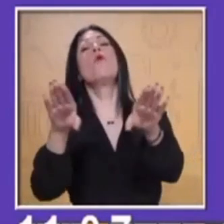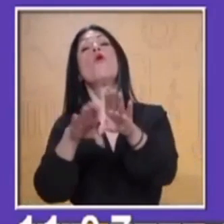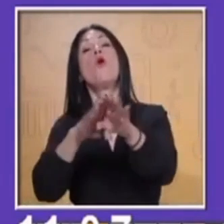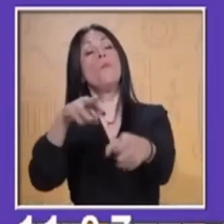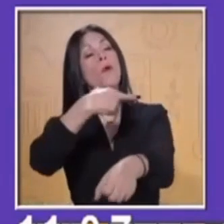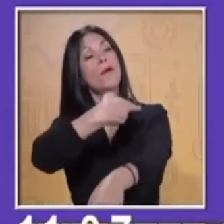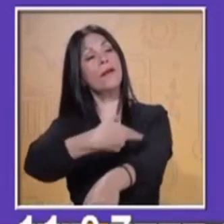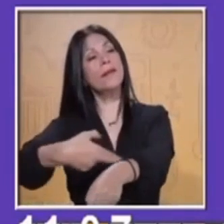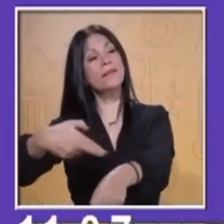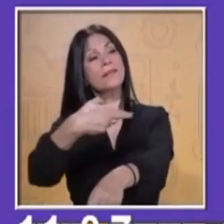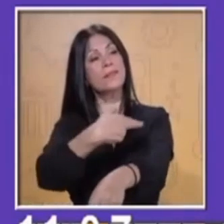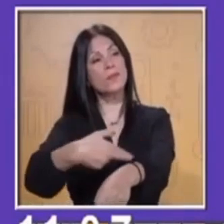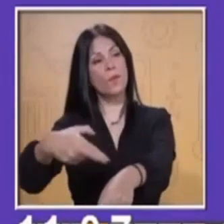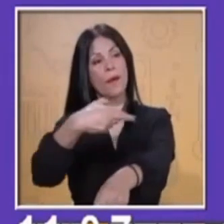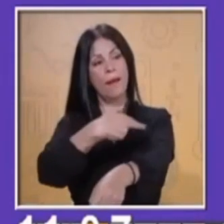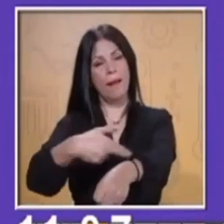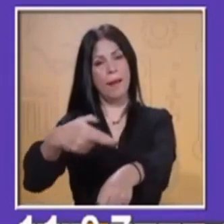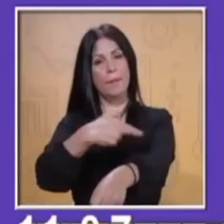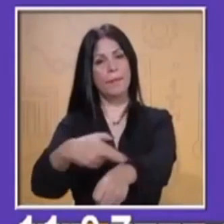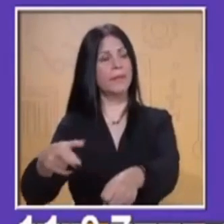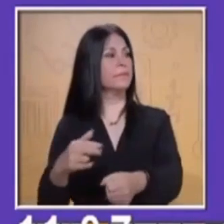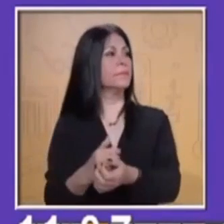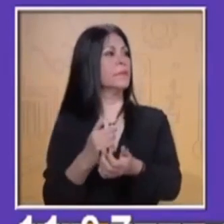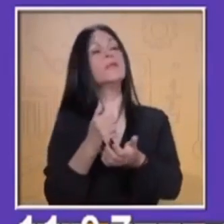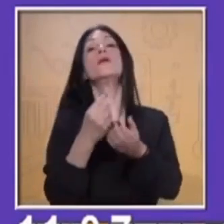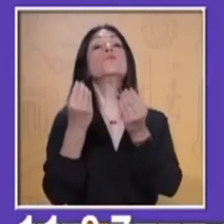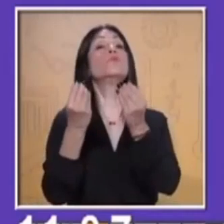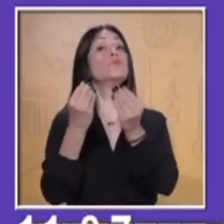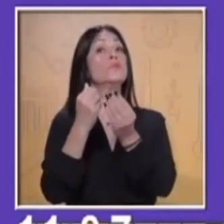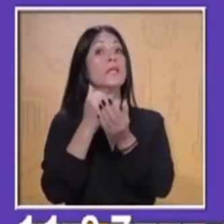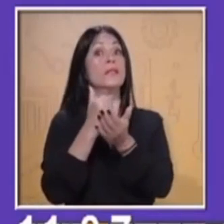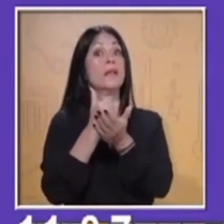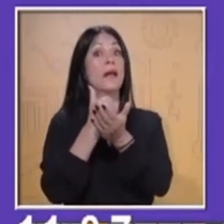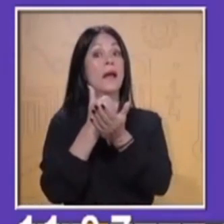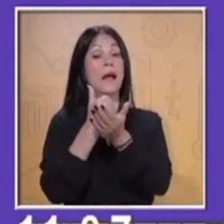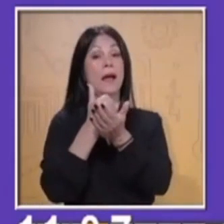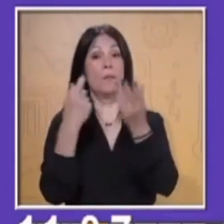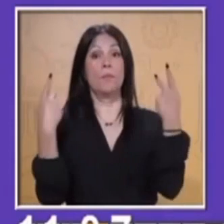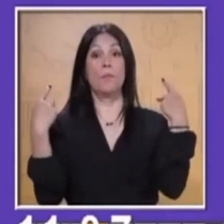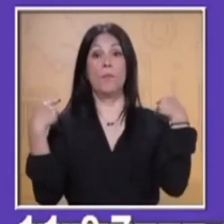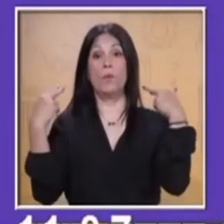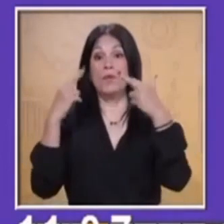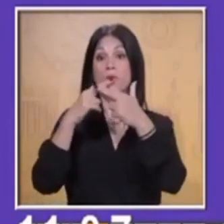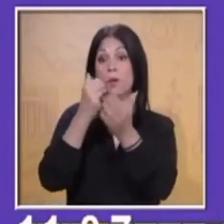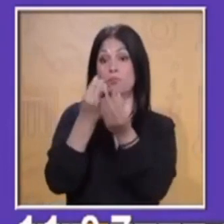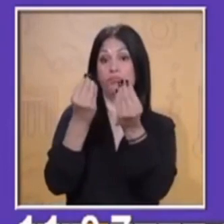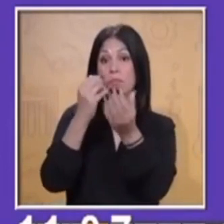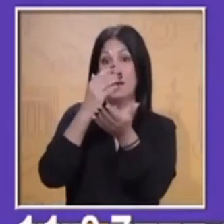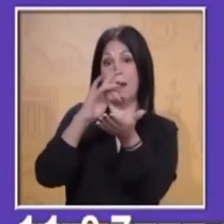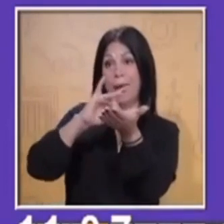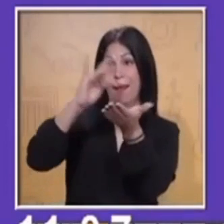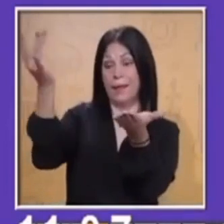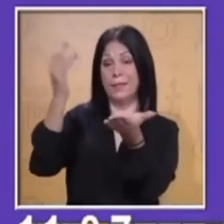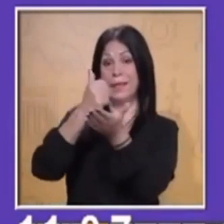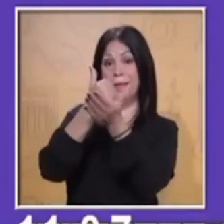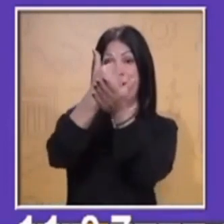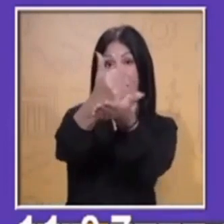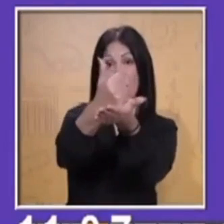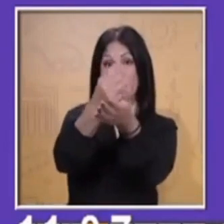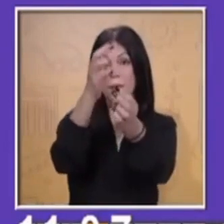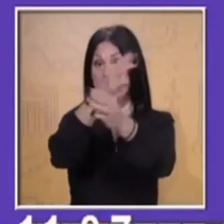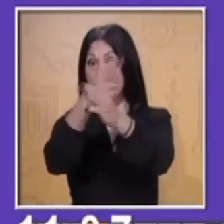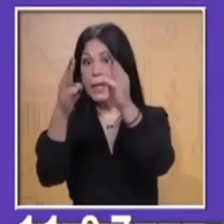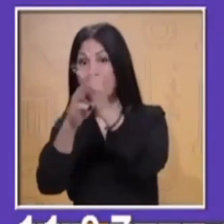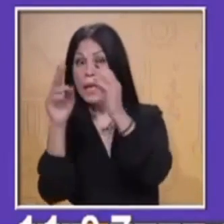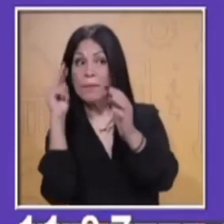conflicto. Le agradecemos la colaboración a la maestra Irene de Alba Núñez por hacernos llegar este material muy valioso para todos